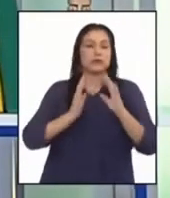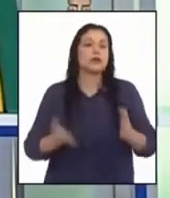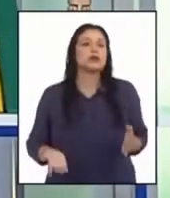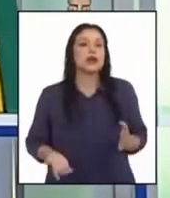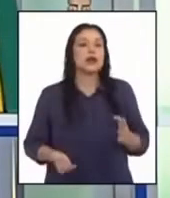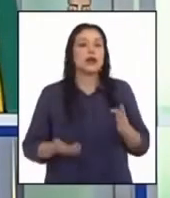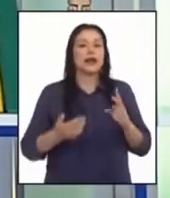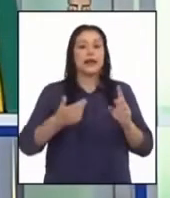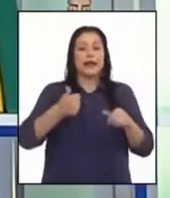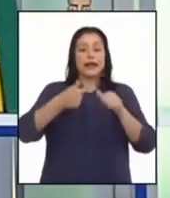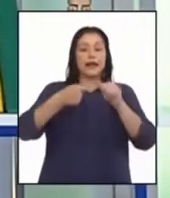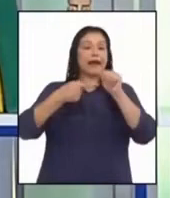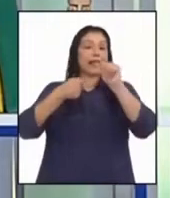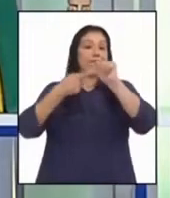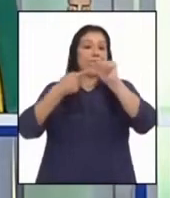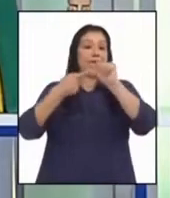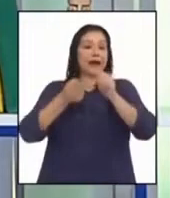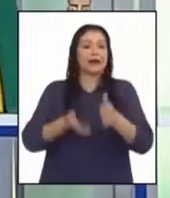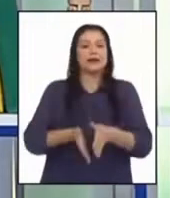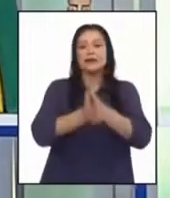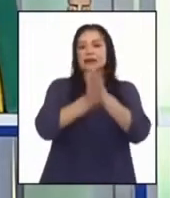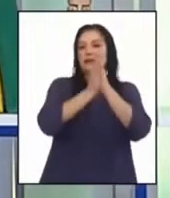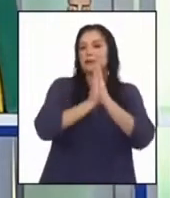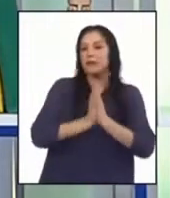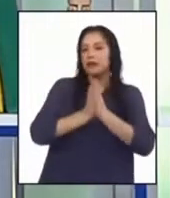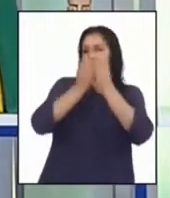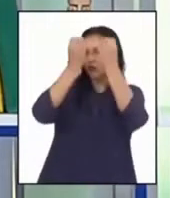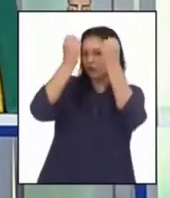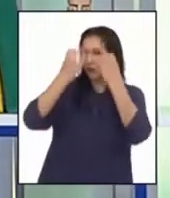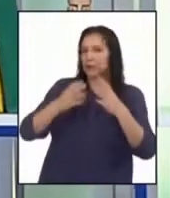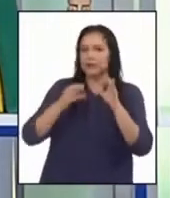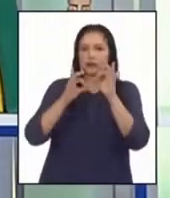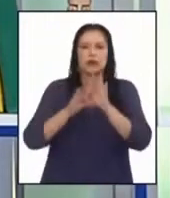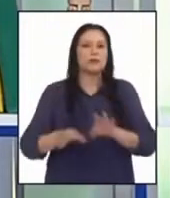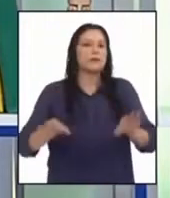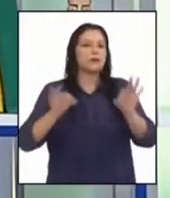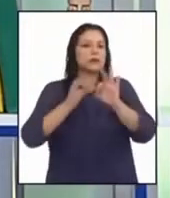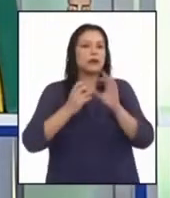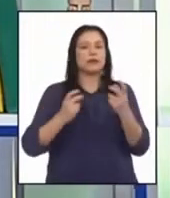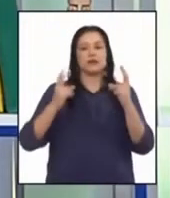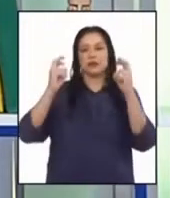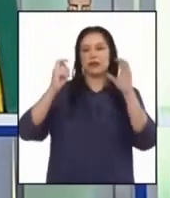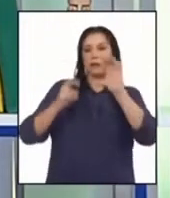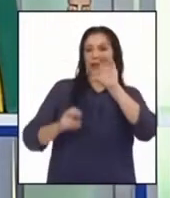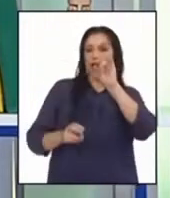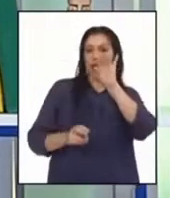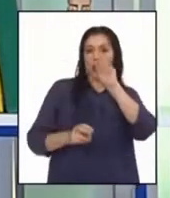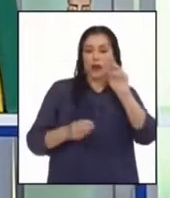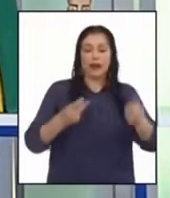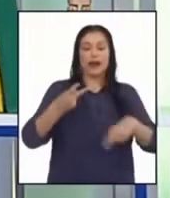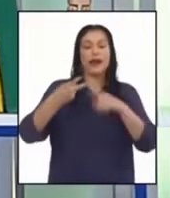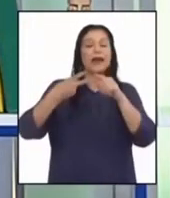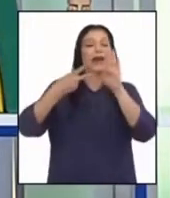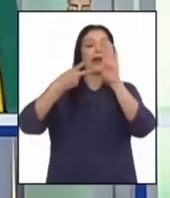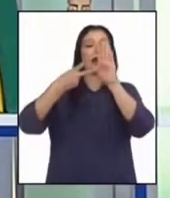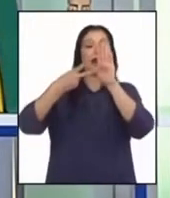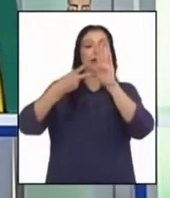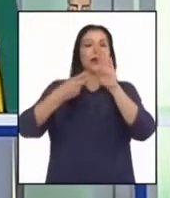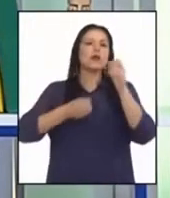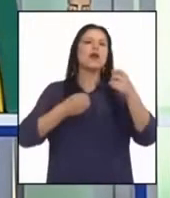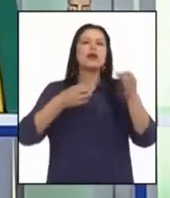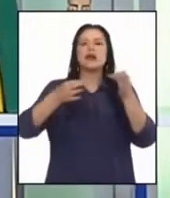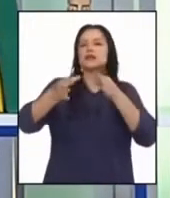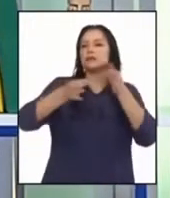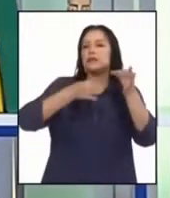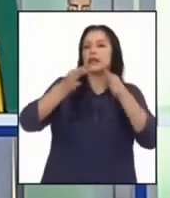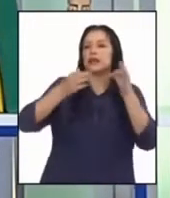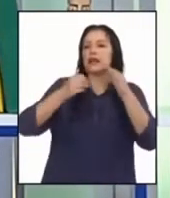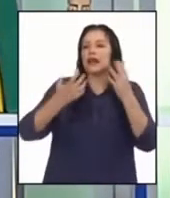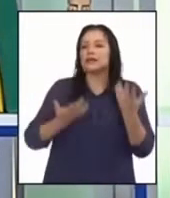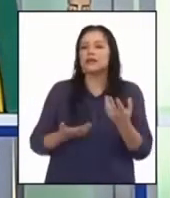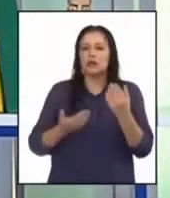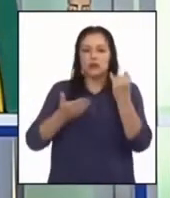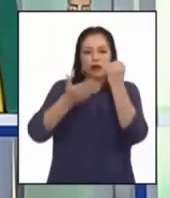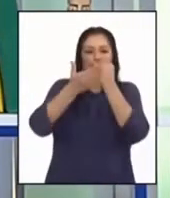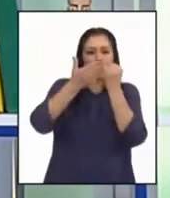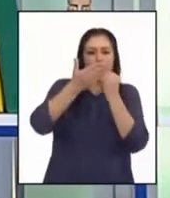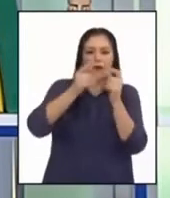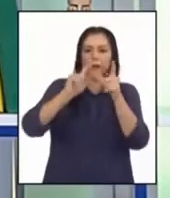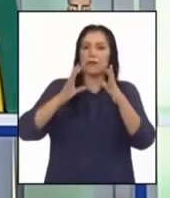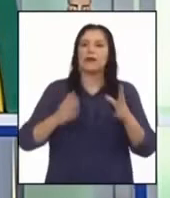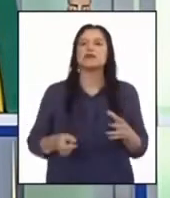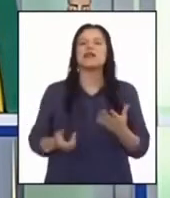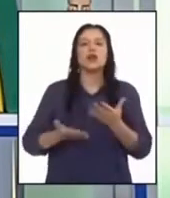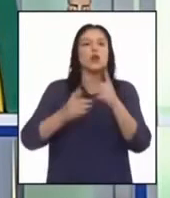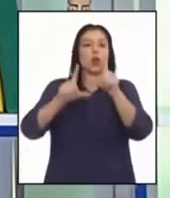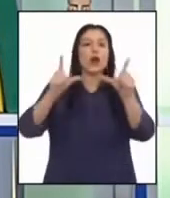En el inciso A, se solicita buscar información importante sobre cuencas. En el inciso B, sobre la interpretación de escalas en los mapas.